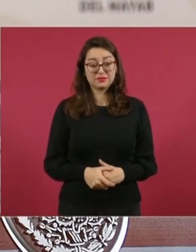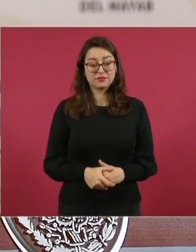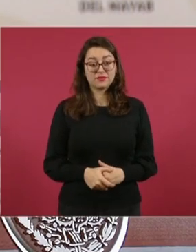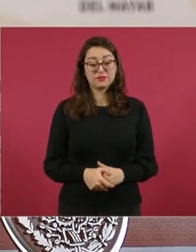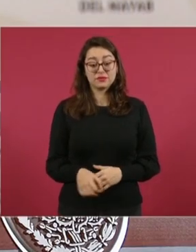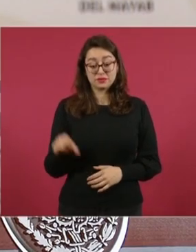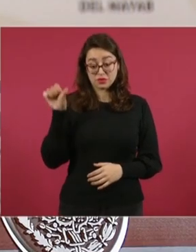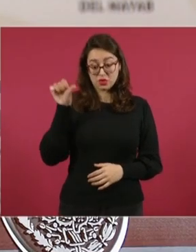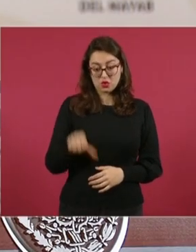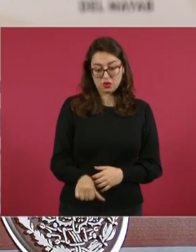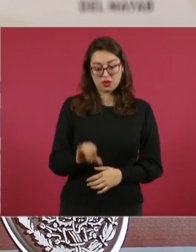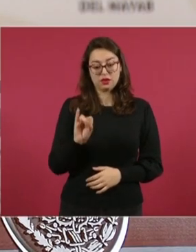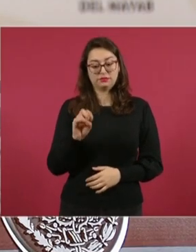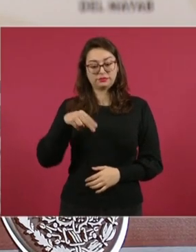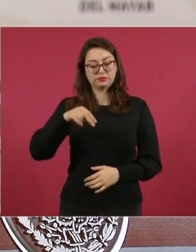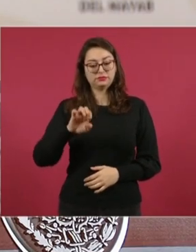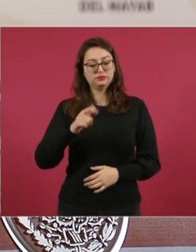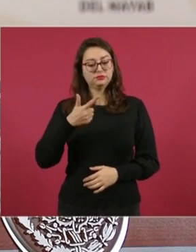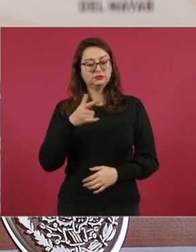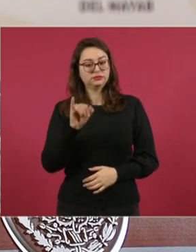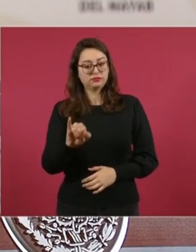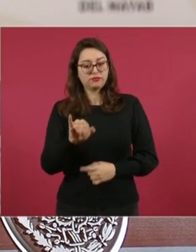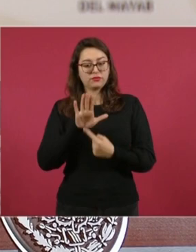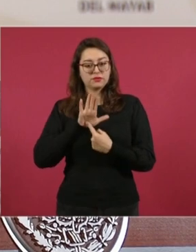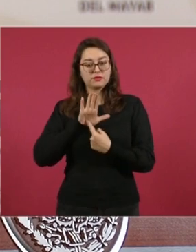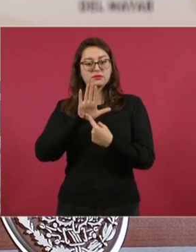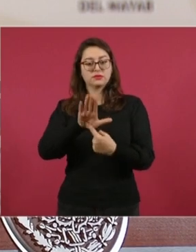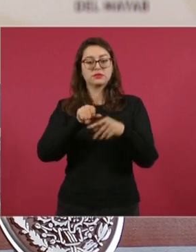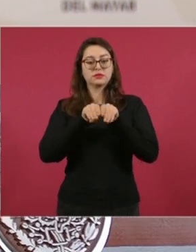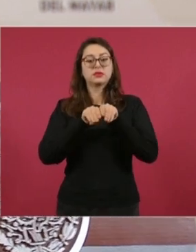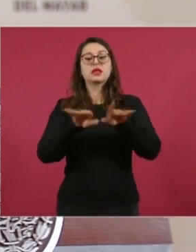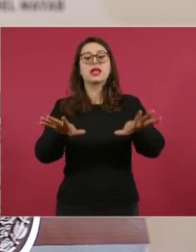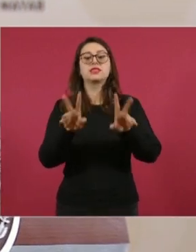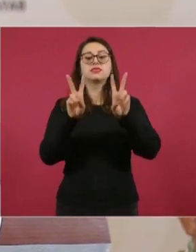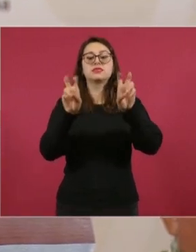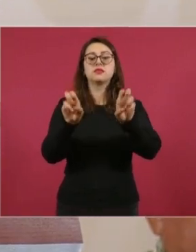el dato de homicidios.